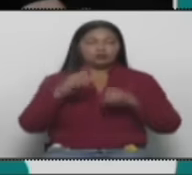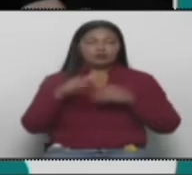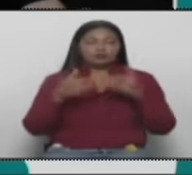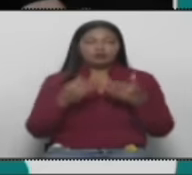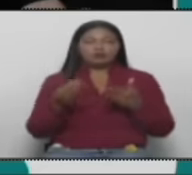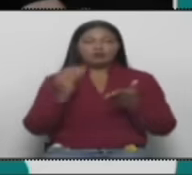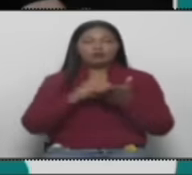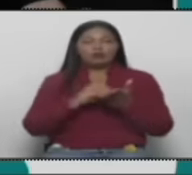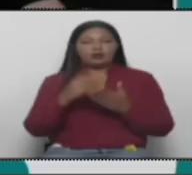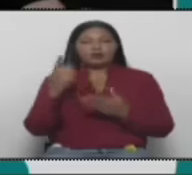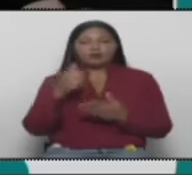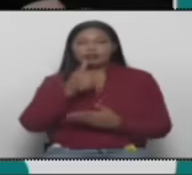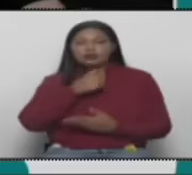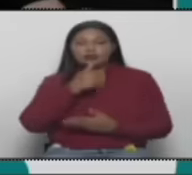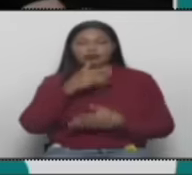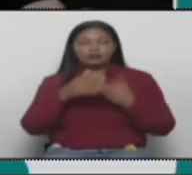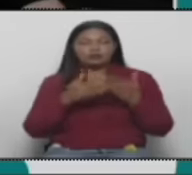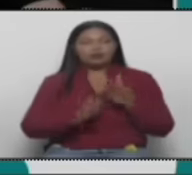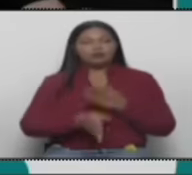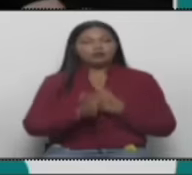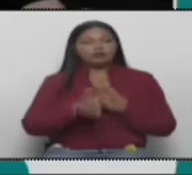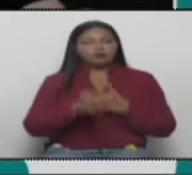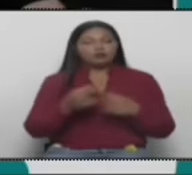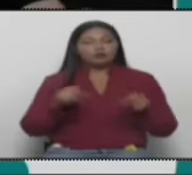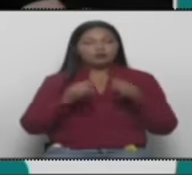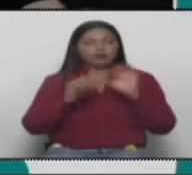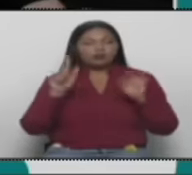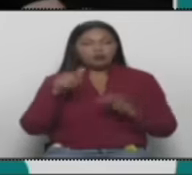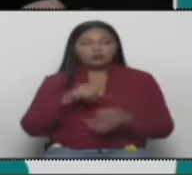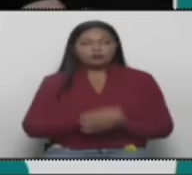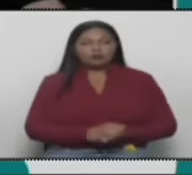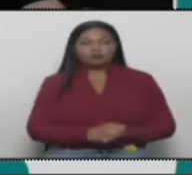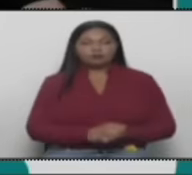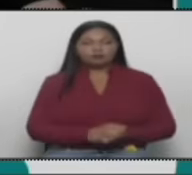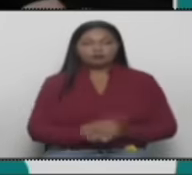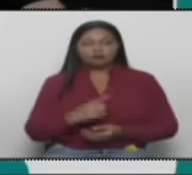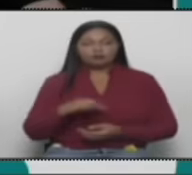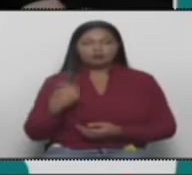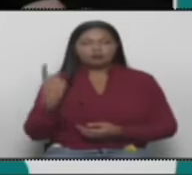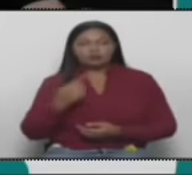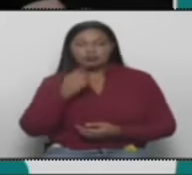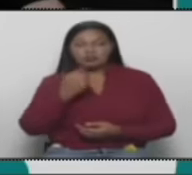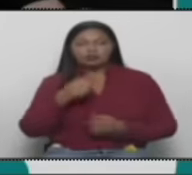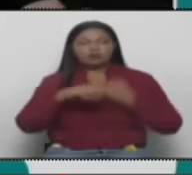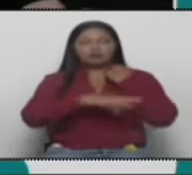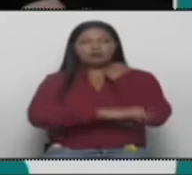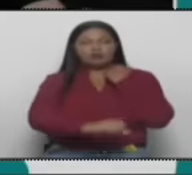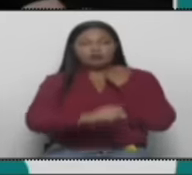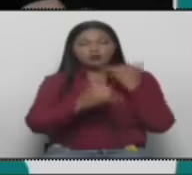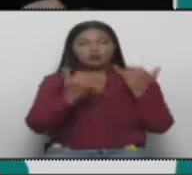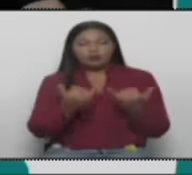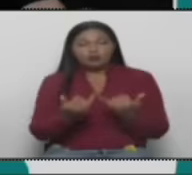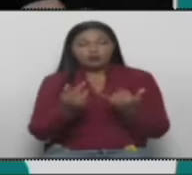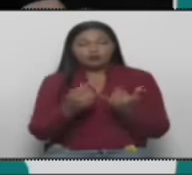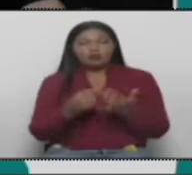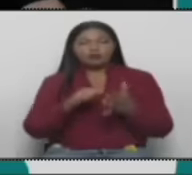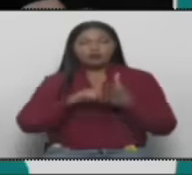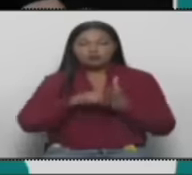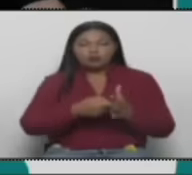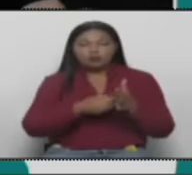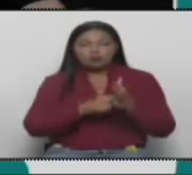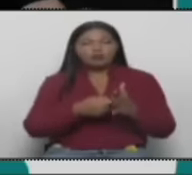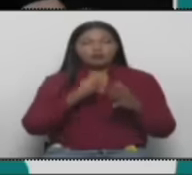volver a abstenerse y la de seguir no solamente diciendo fraude, sino ahora con el forjamiento